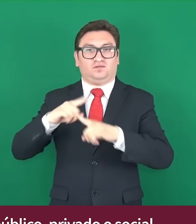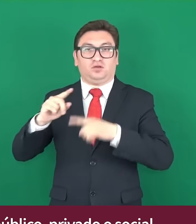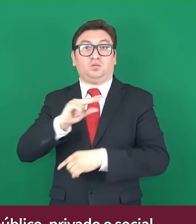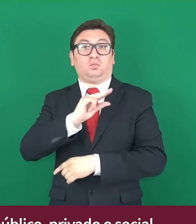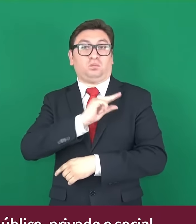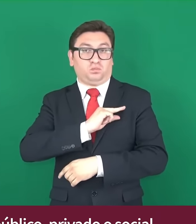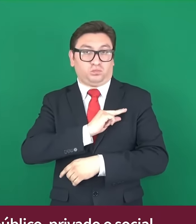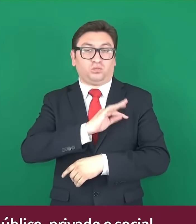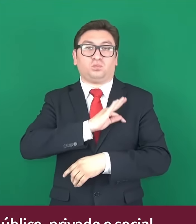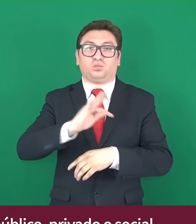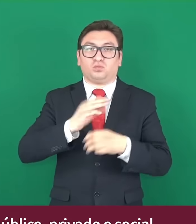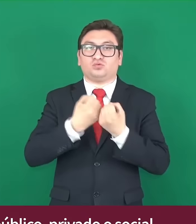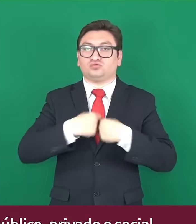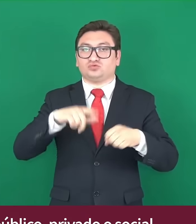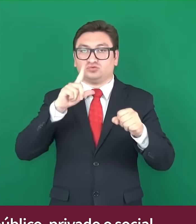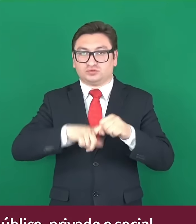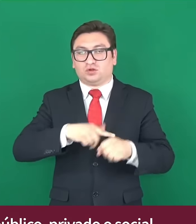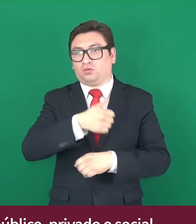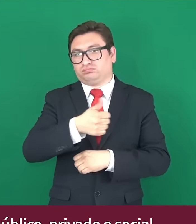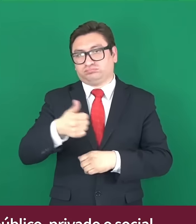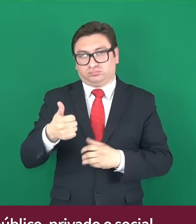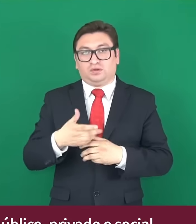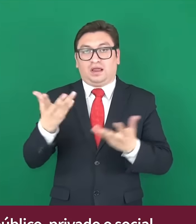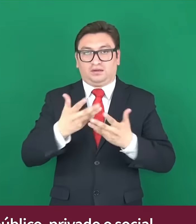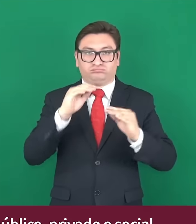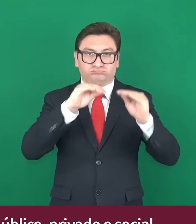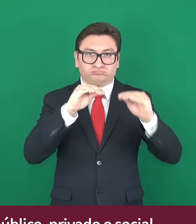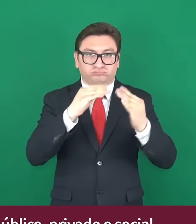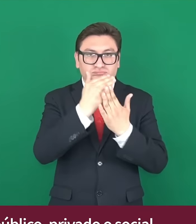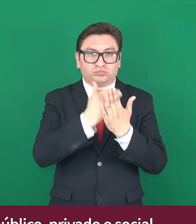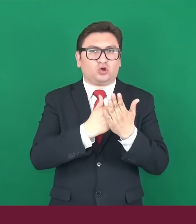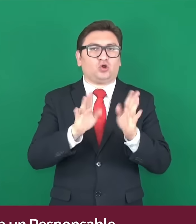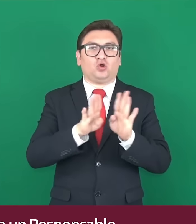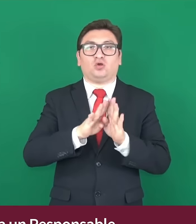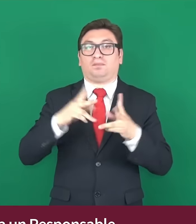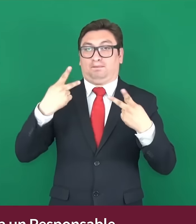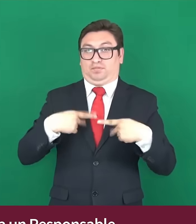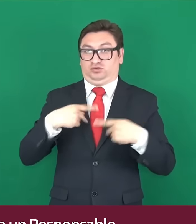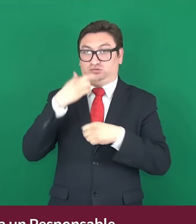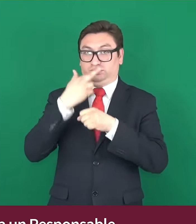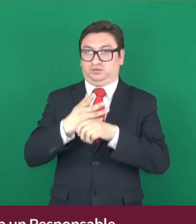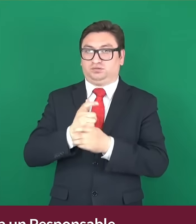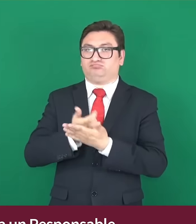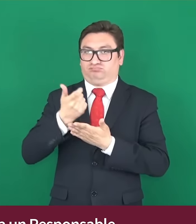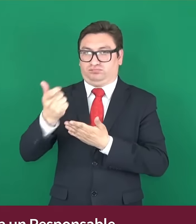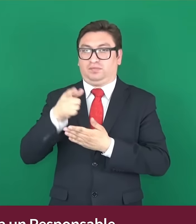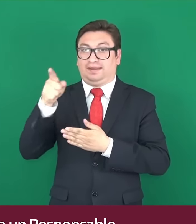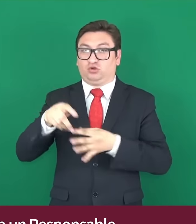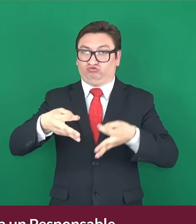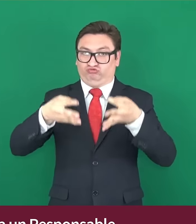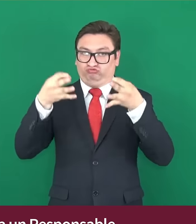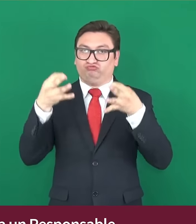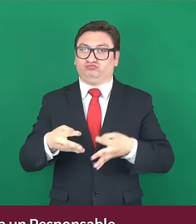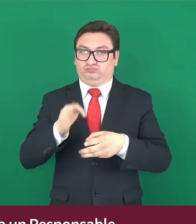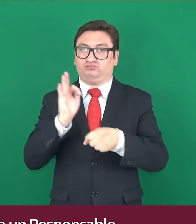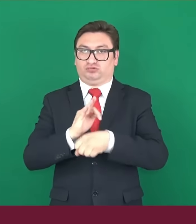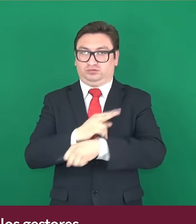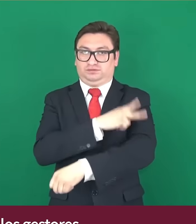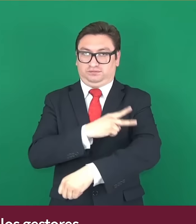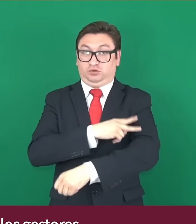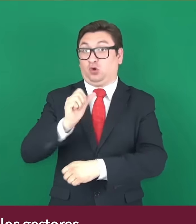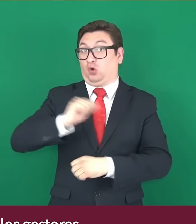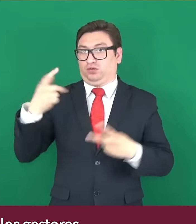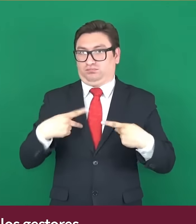institución u organismo del sector público, privado o social. Para su elaboración y registro, contrata a un responsable oficial de